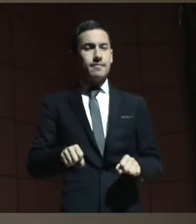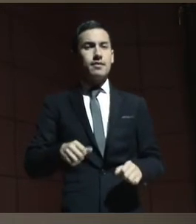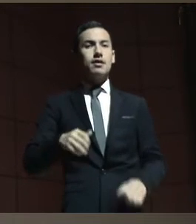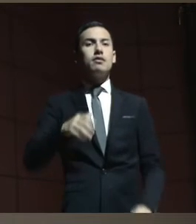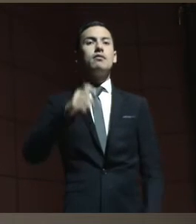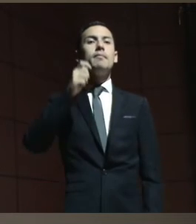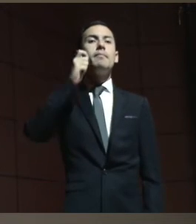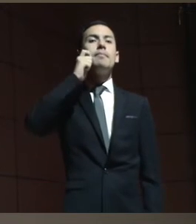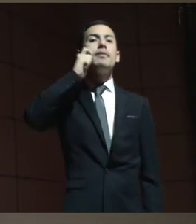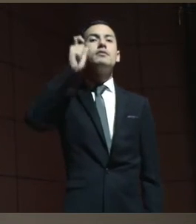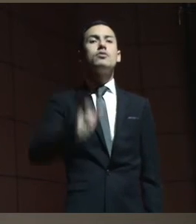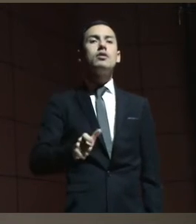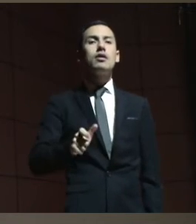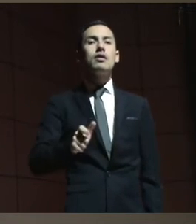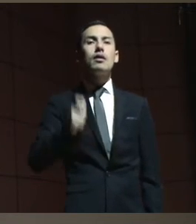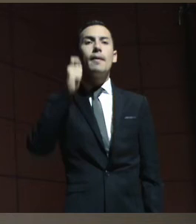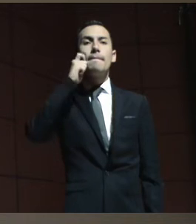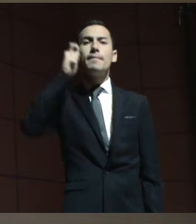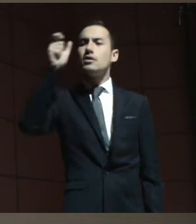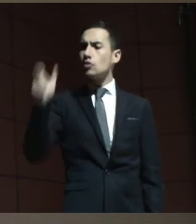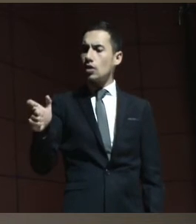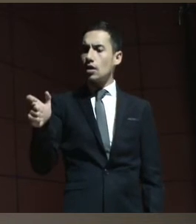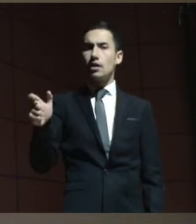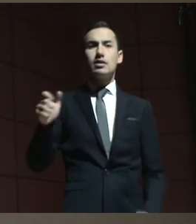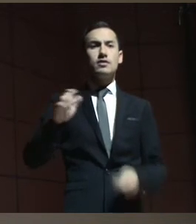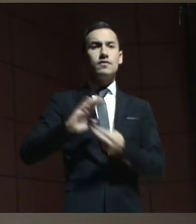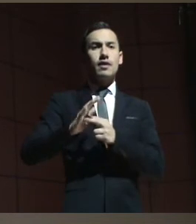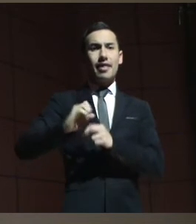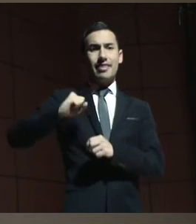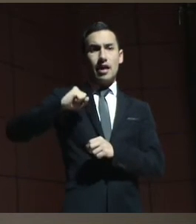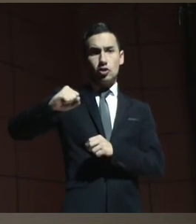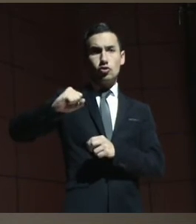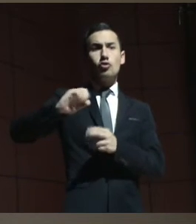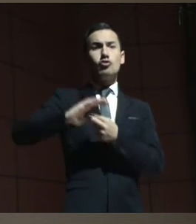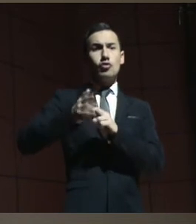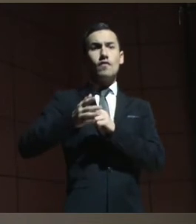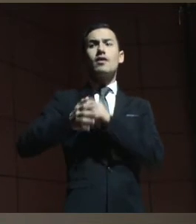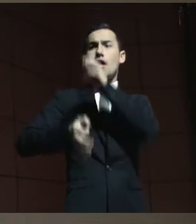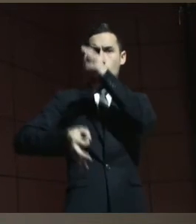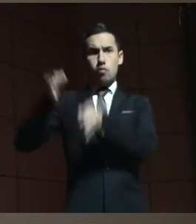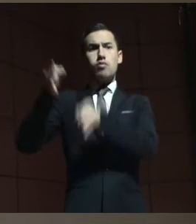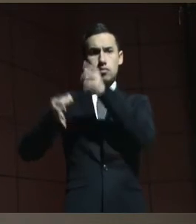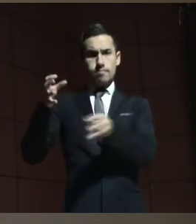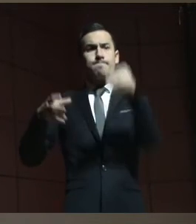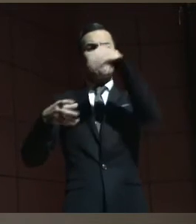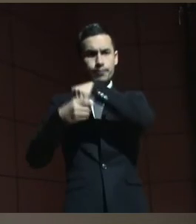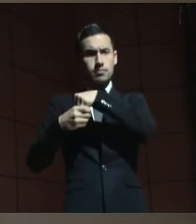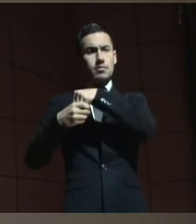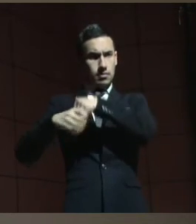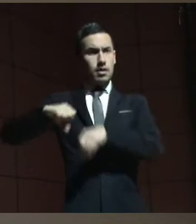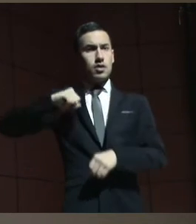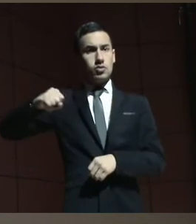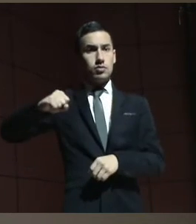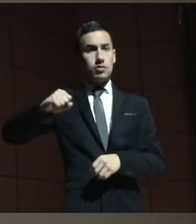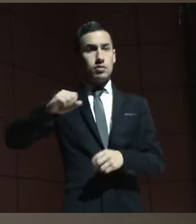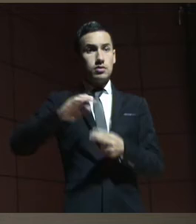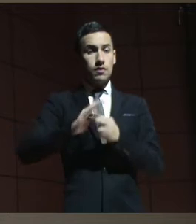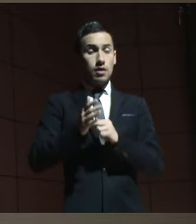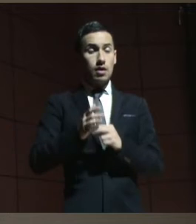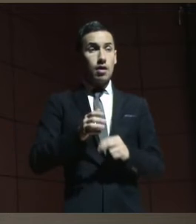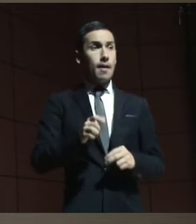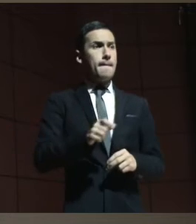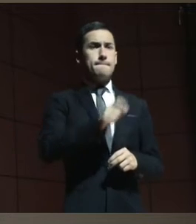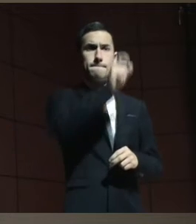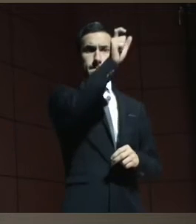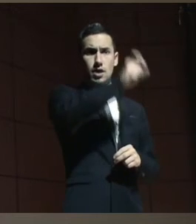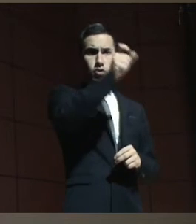ser persona para el derecho implica un fuero de atracción de esos mismos derechos. Nadie está habilitado